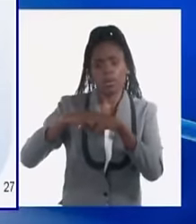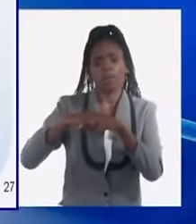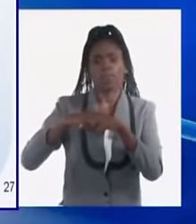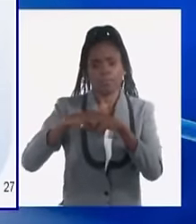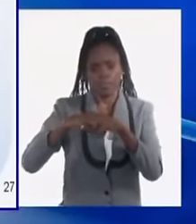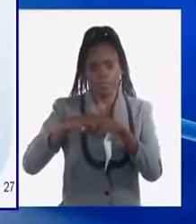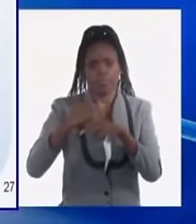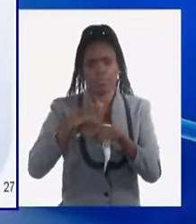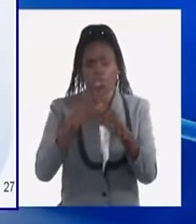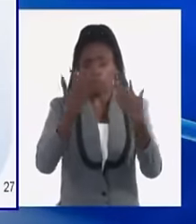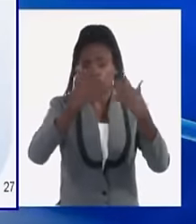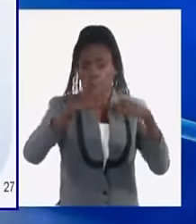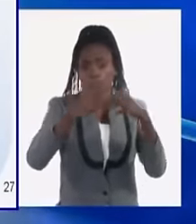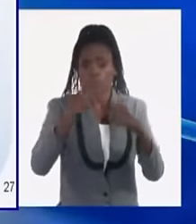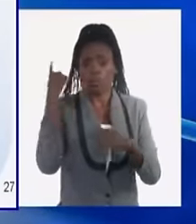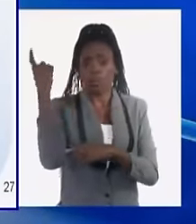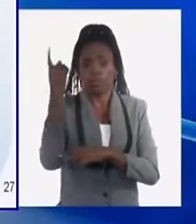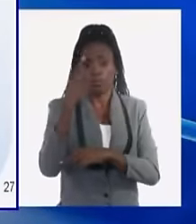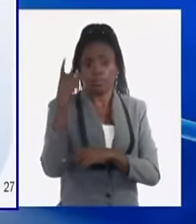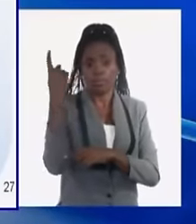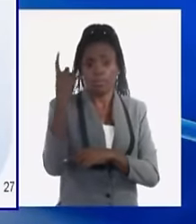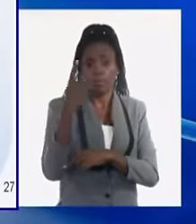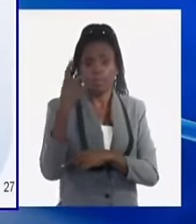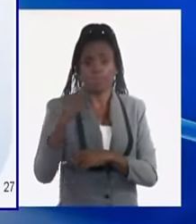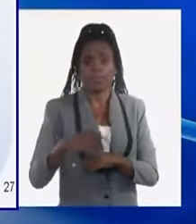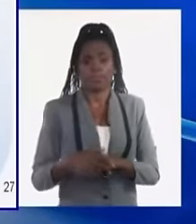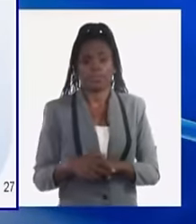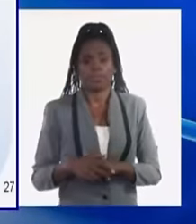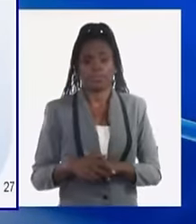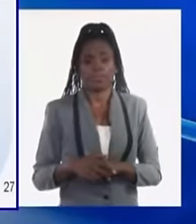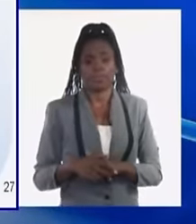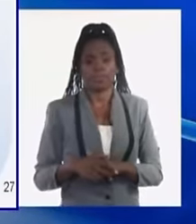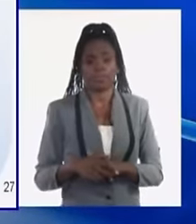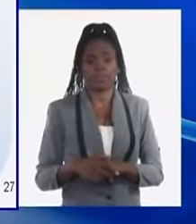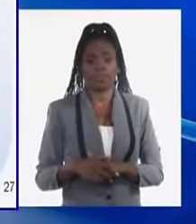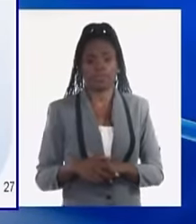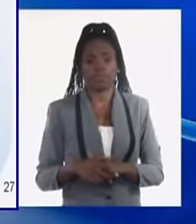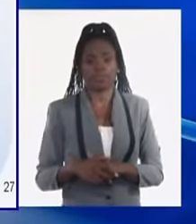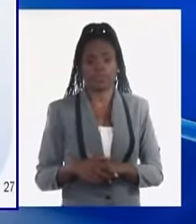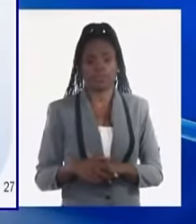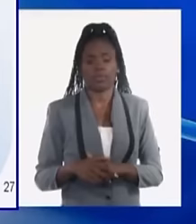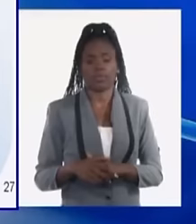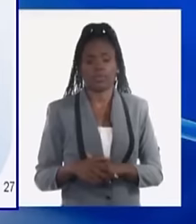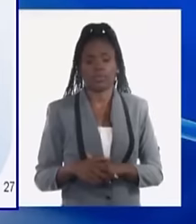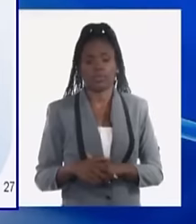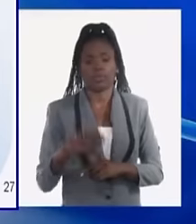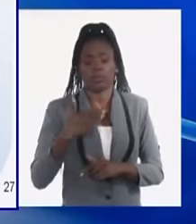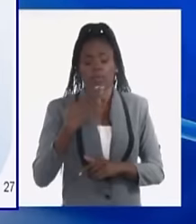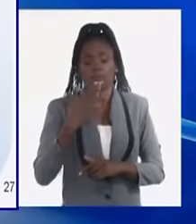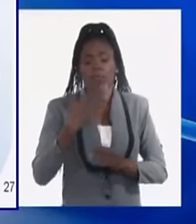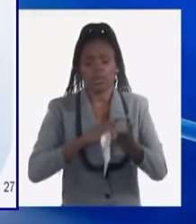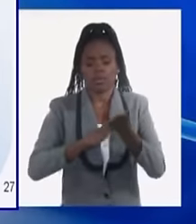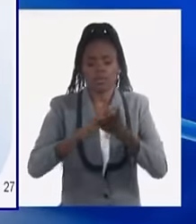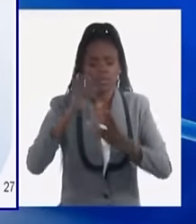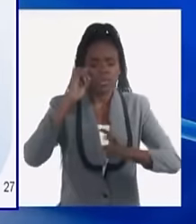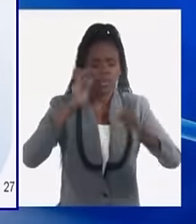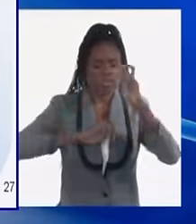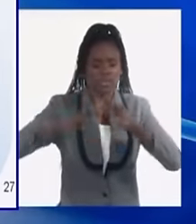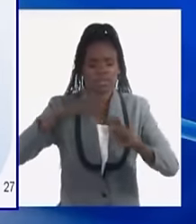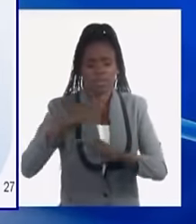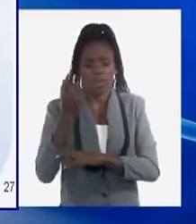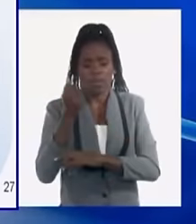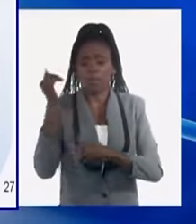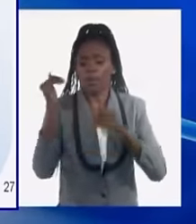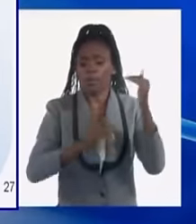ociosas de la industria nacional con encadenamiento real que nos permita buscar quien tenga financiamiento y